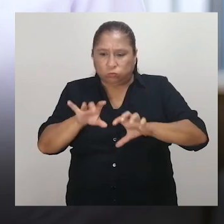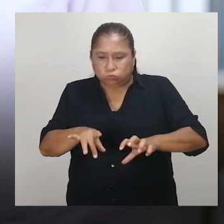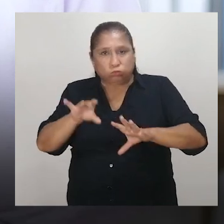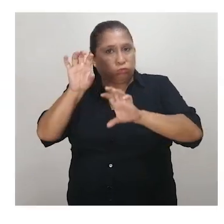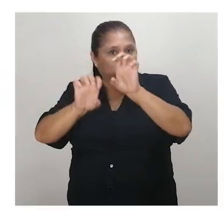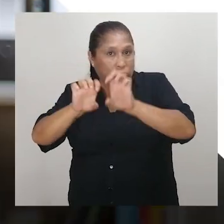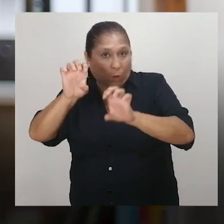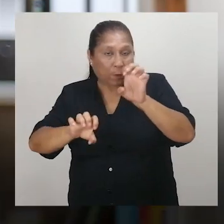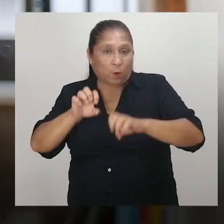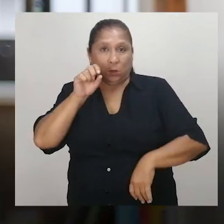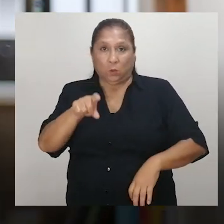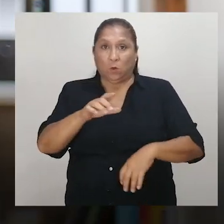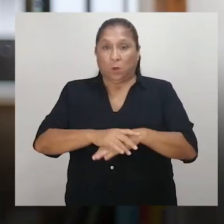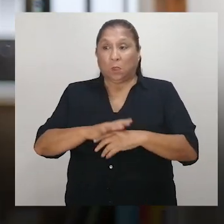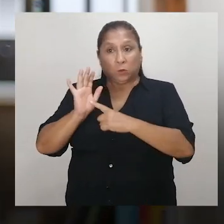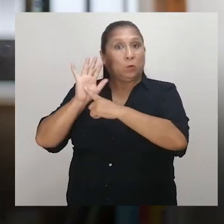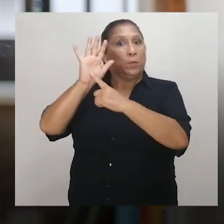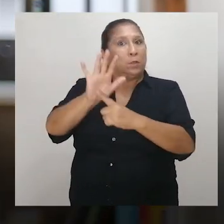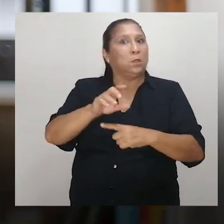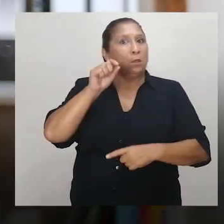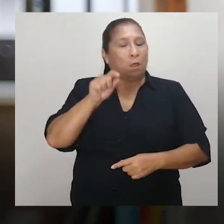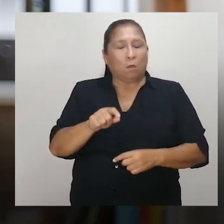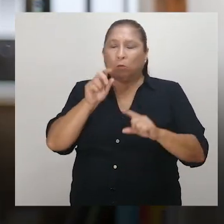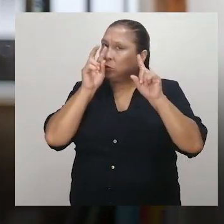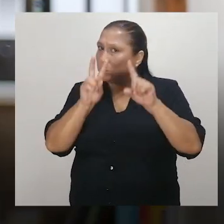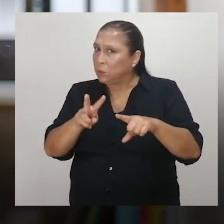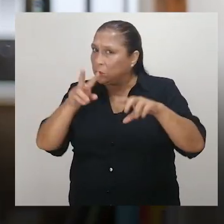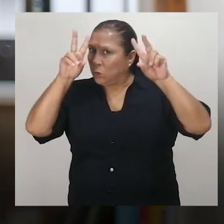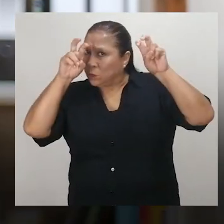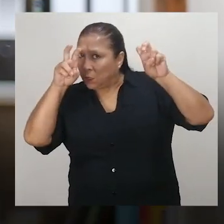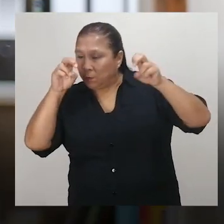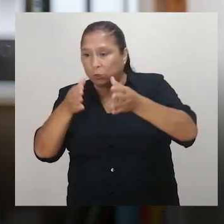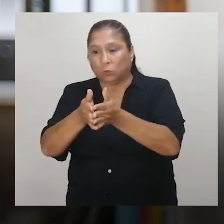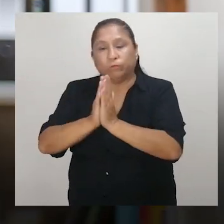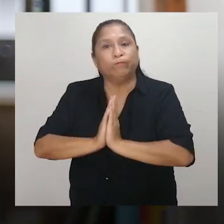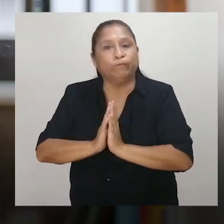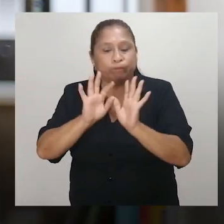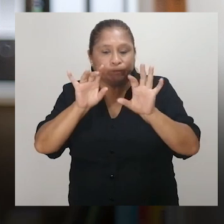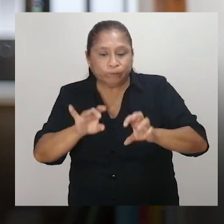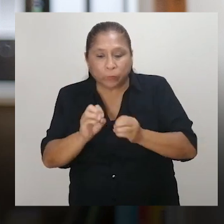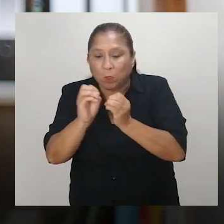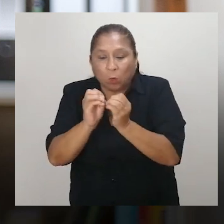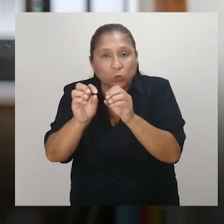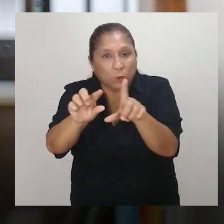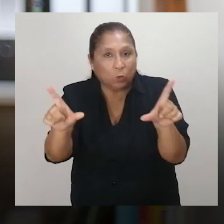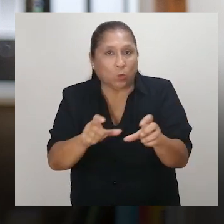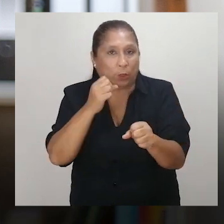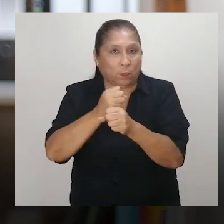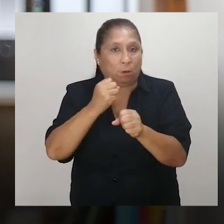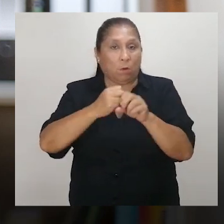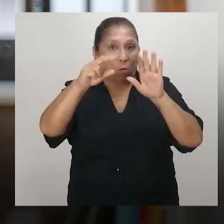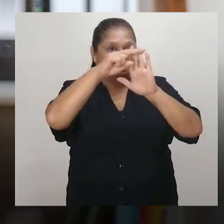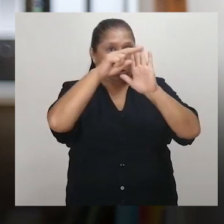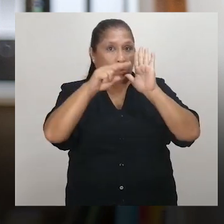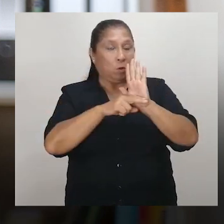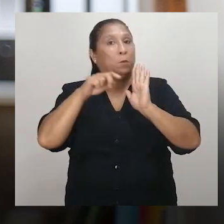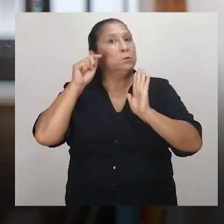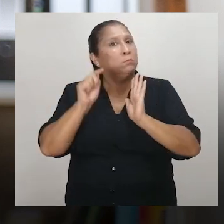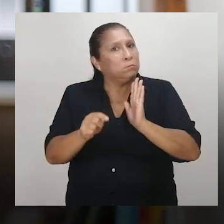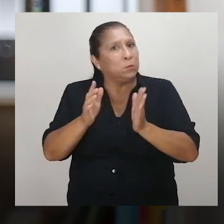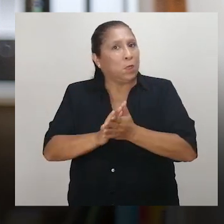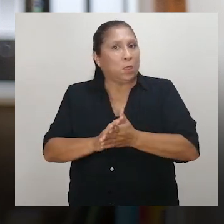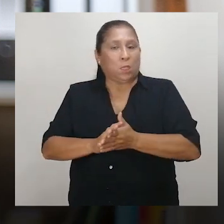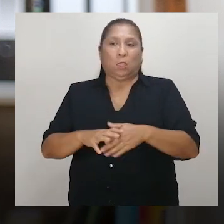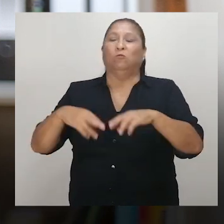evaluación. En el caso presentado, hemos mencionado temas como solicitud de ajustes razonables, normas que enmarcan su otorgamiento